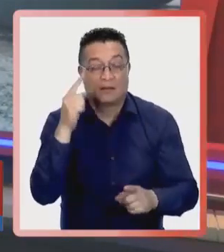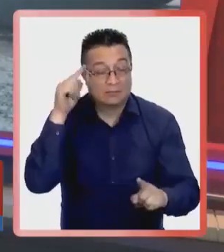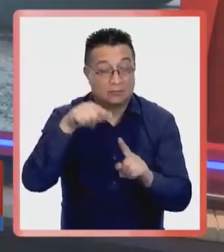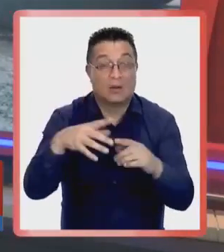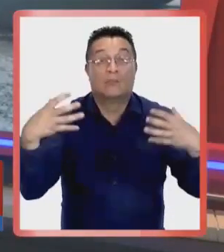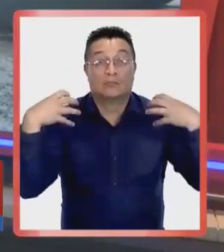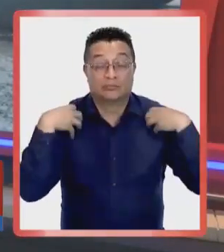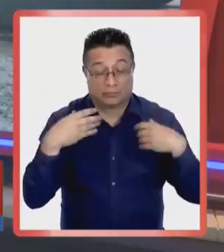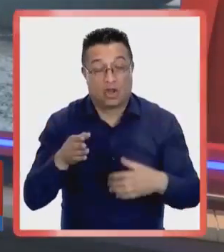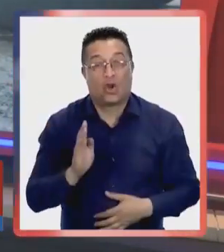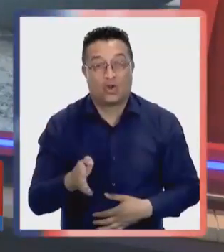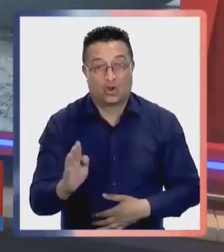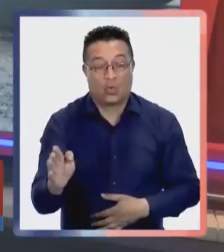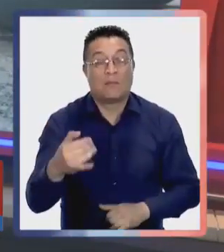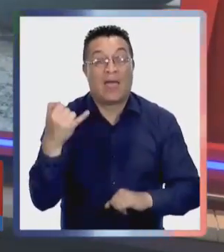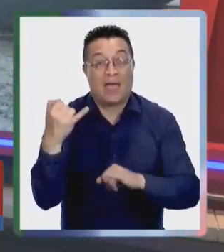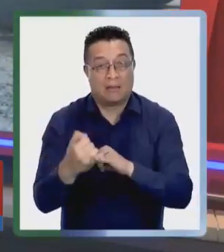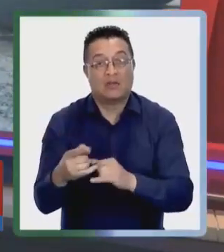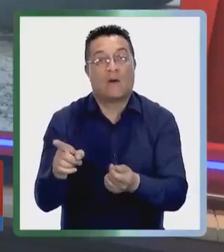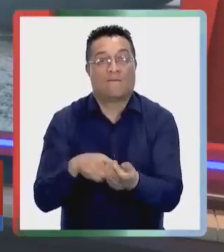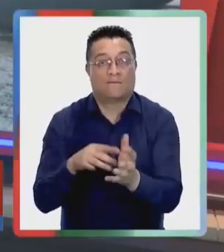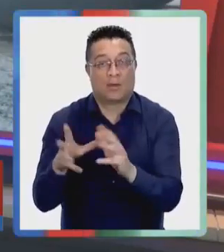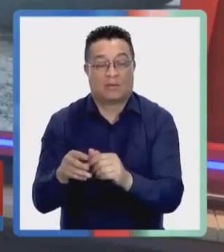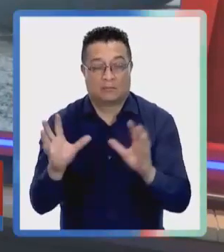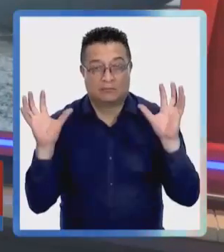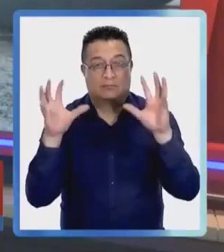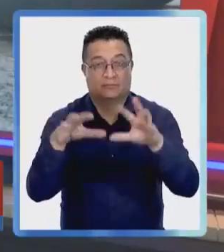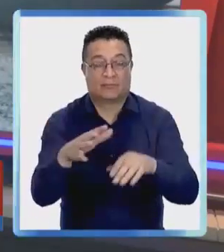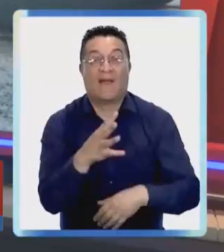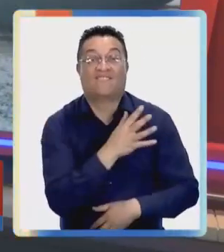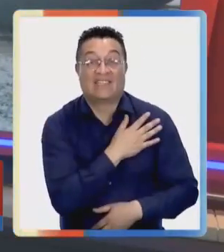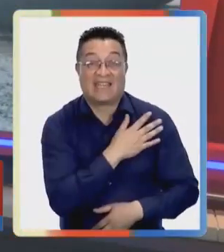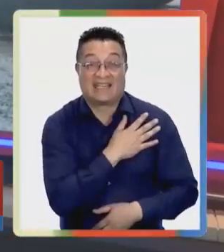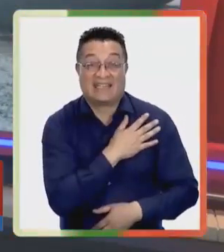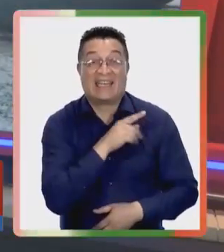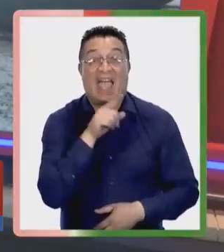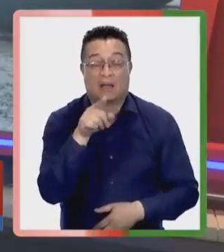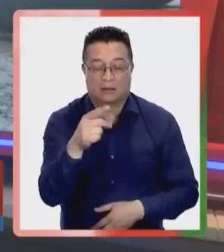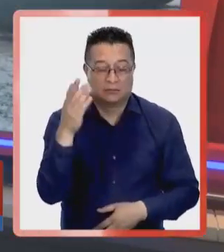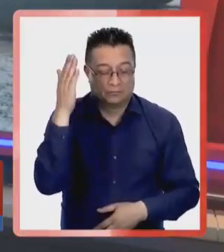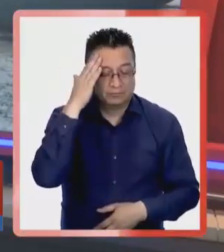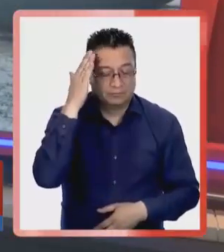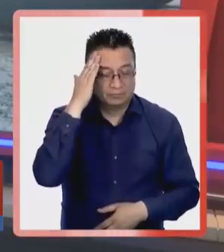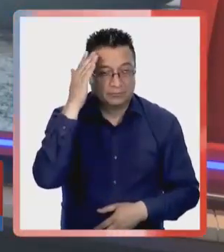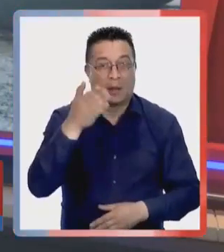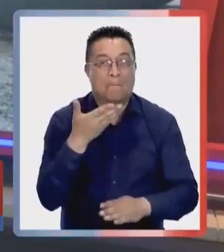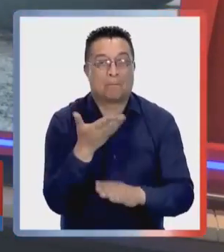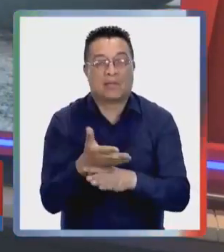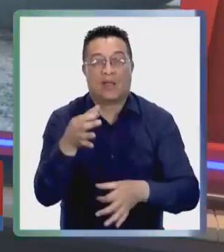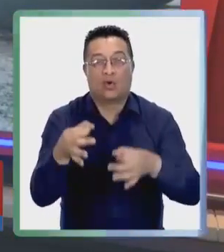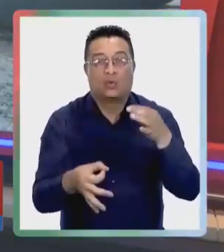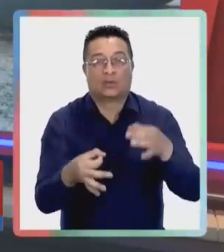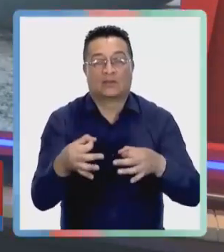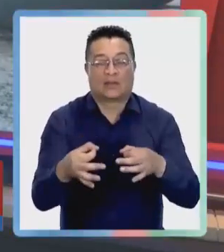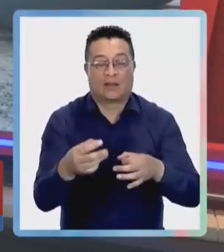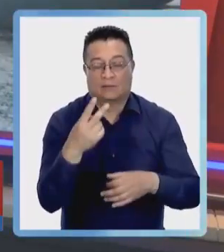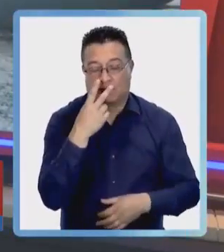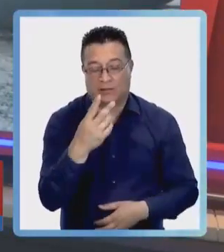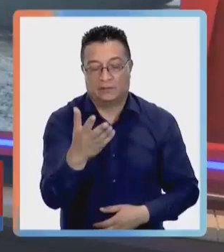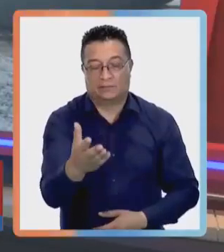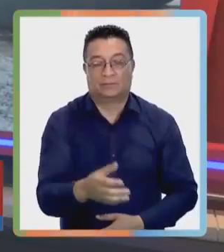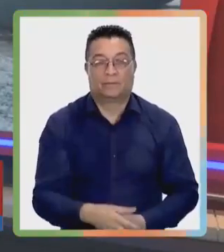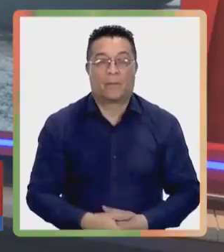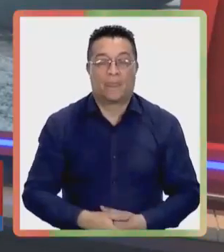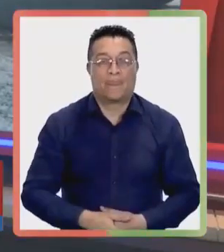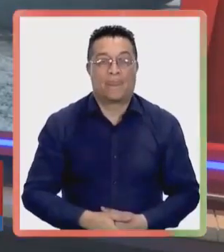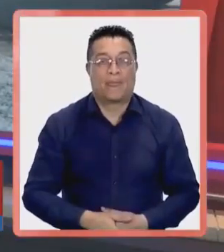Era un vuelo que tenía como destino la Antártica y la investigación para dar con los responsables continúa. Amigos y familiares se reunieron en Villarrica